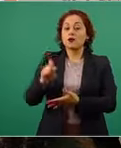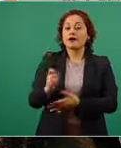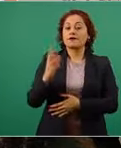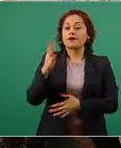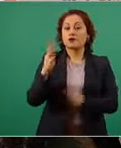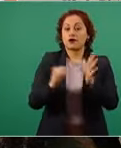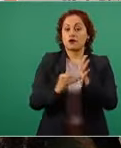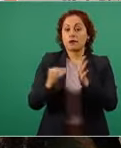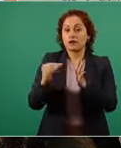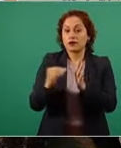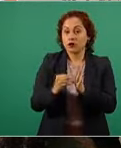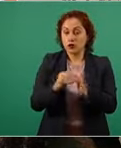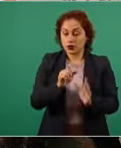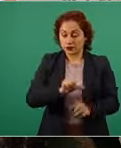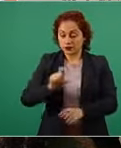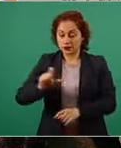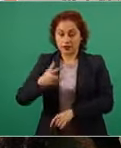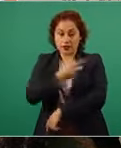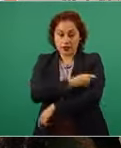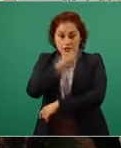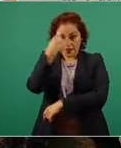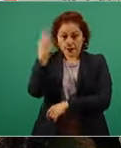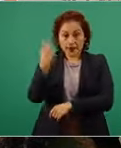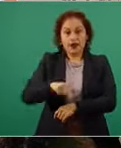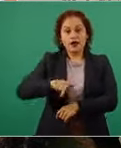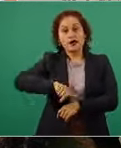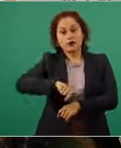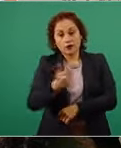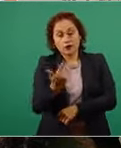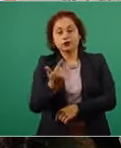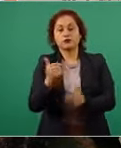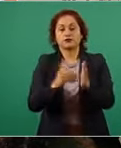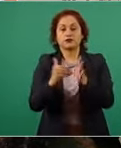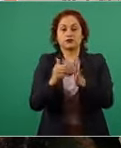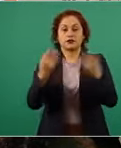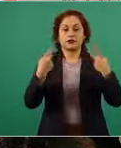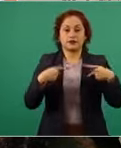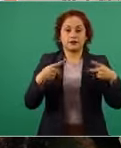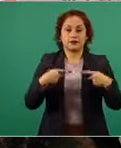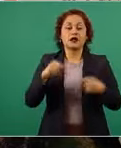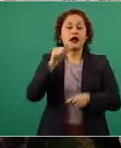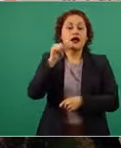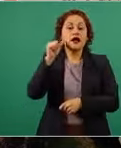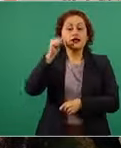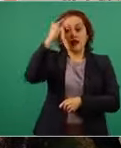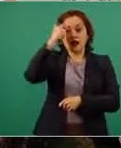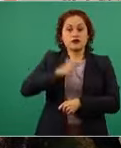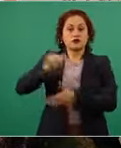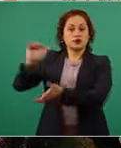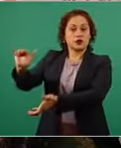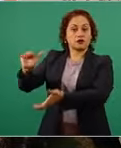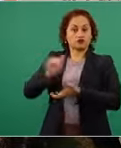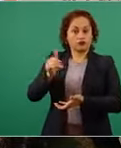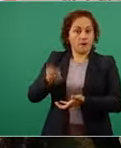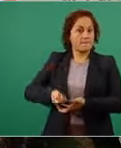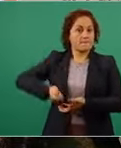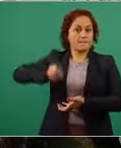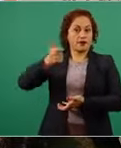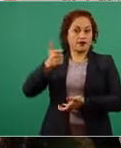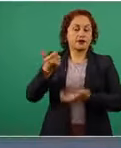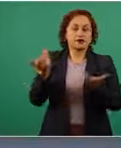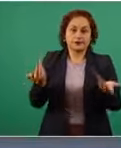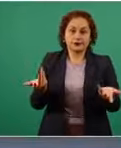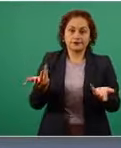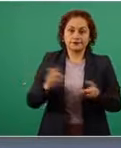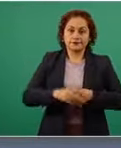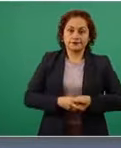12 millones de personas. El día de ayer llegaron las primeras 200 mil, ayer por la noche, cosa que reconocemos muy especialmente